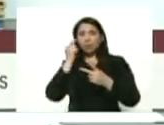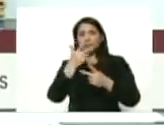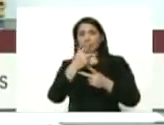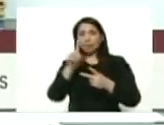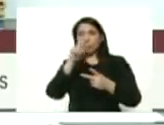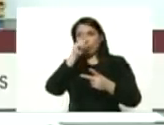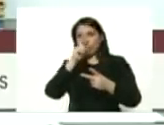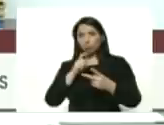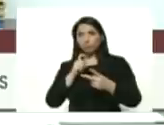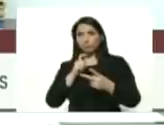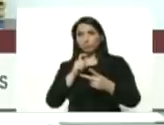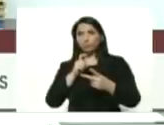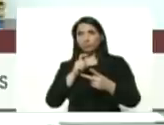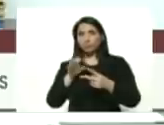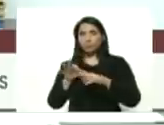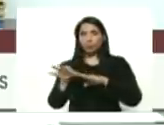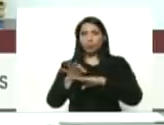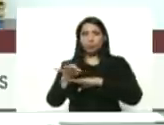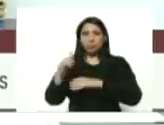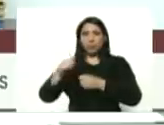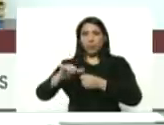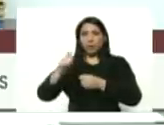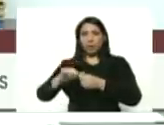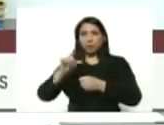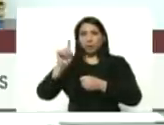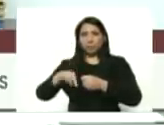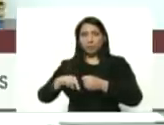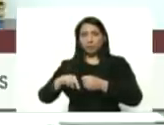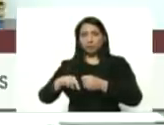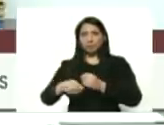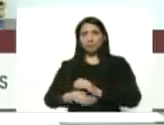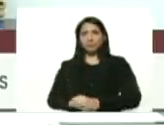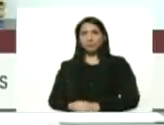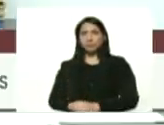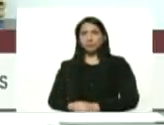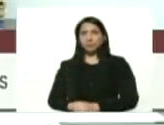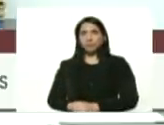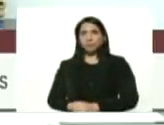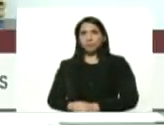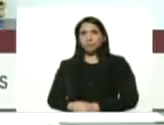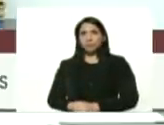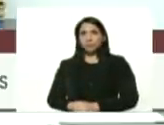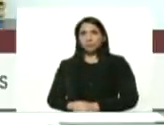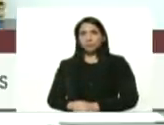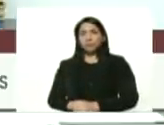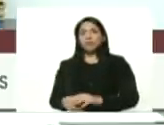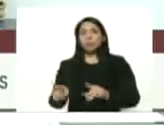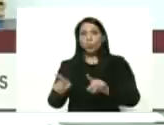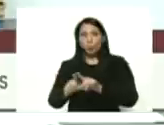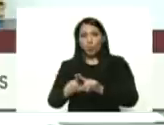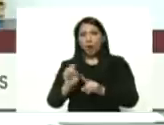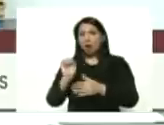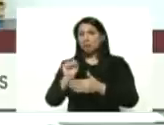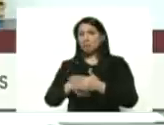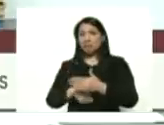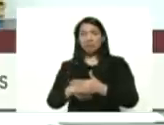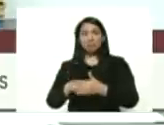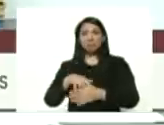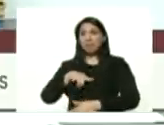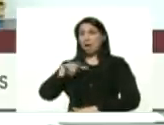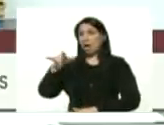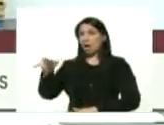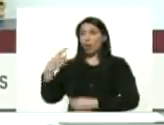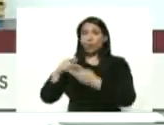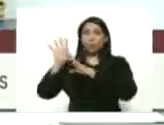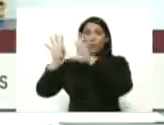años municipio Maracaibo venancio pulgar igualmente sin antecedentes de viaje ni